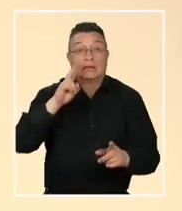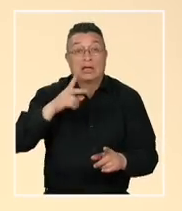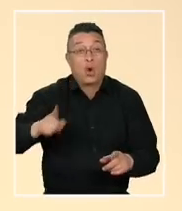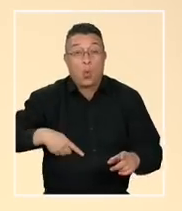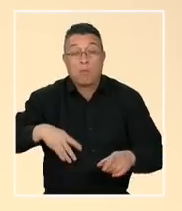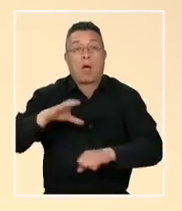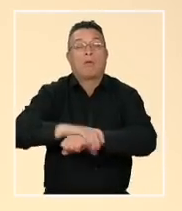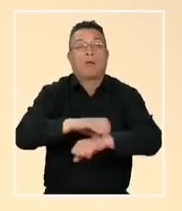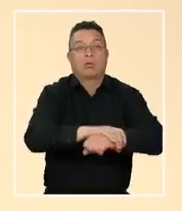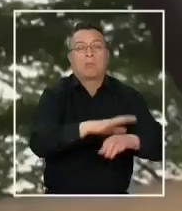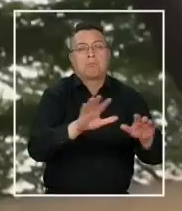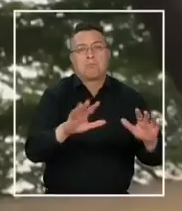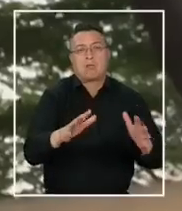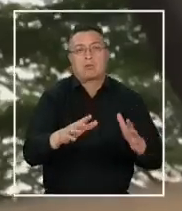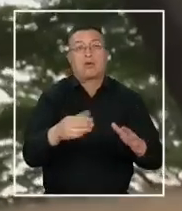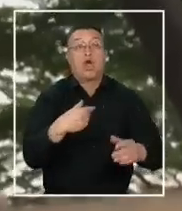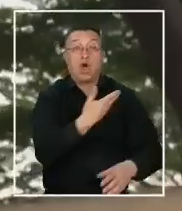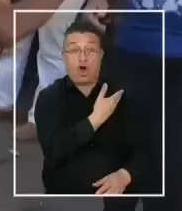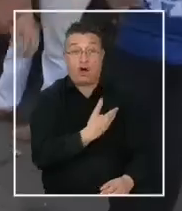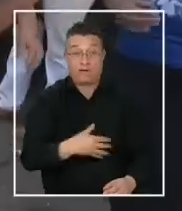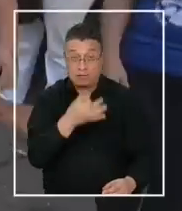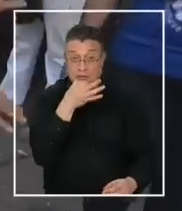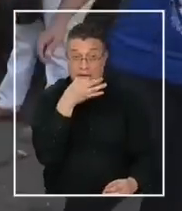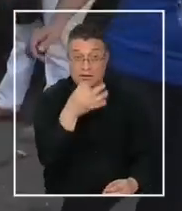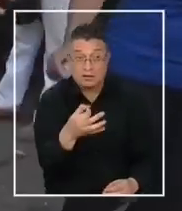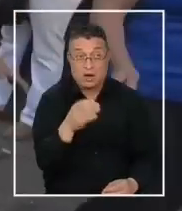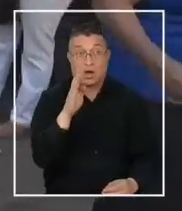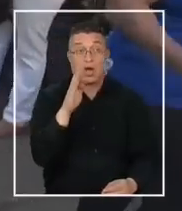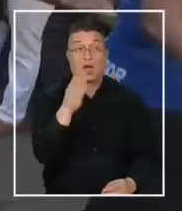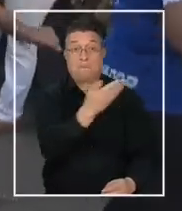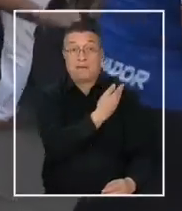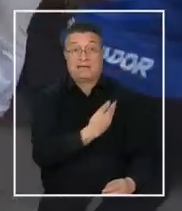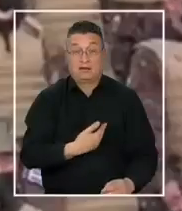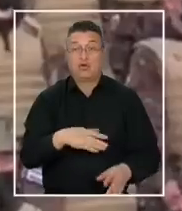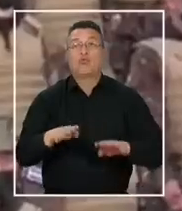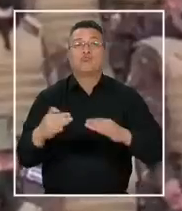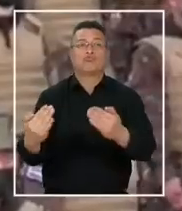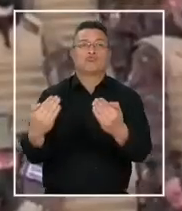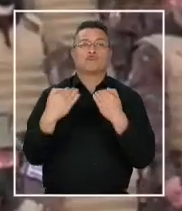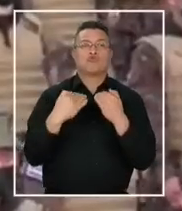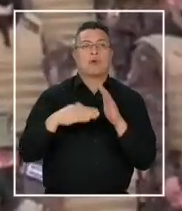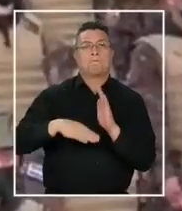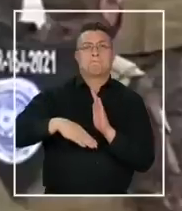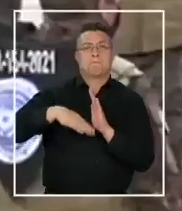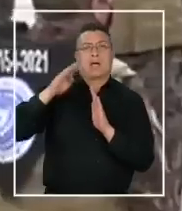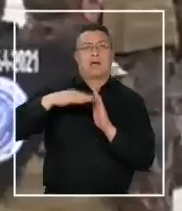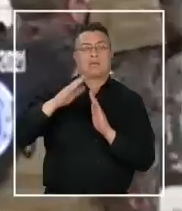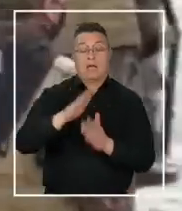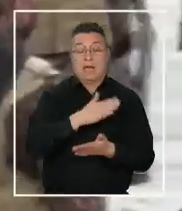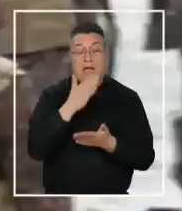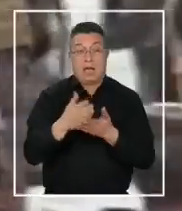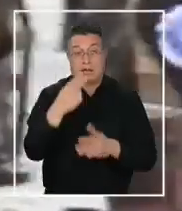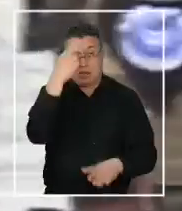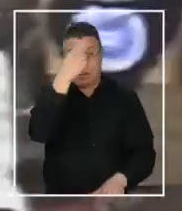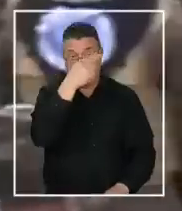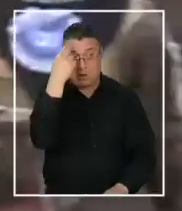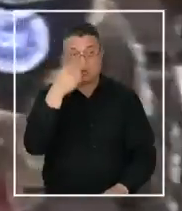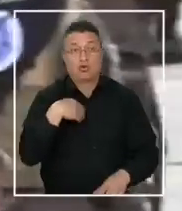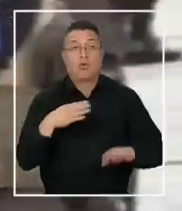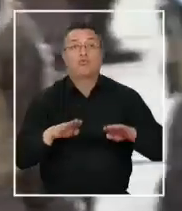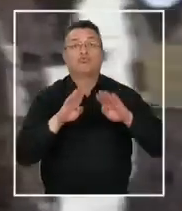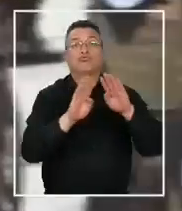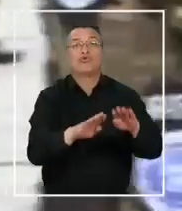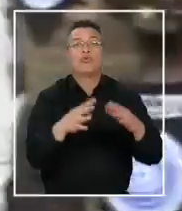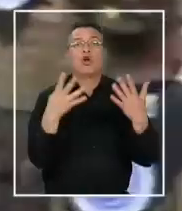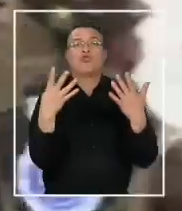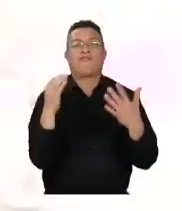embargo, según las estadísticas que entrega el gobierno, Bukele es apoyado por una amplia mayoría, asegurando que hasta marzo de este año su aprobación era de